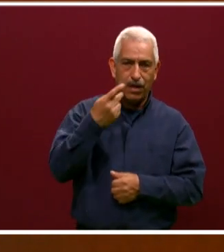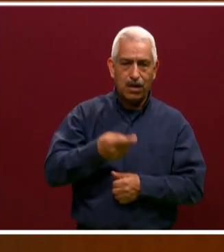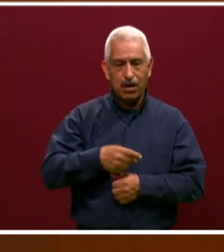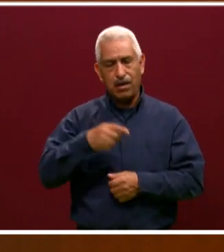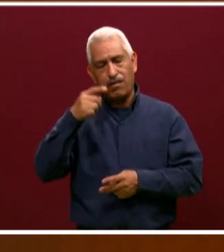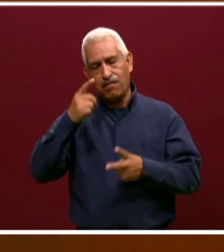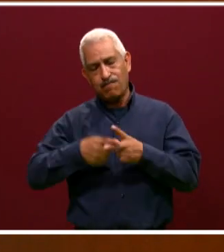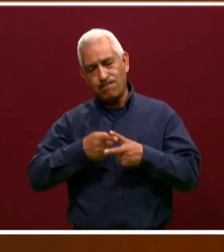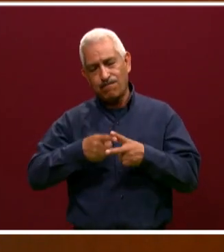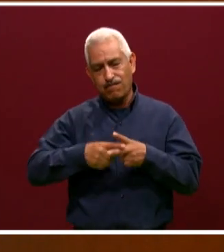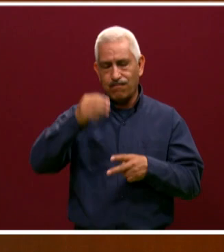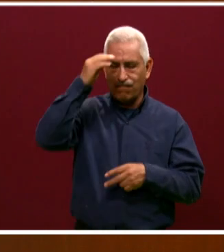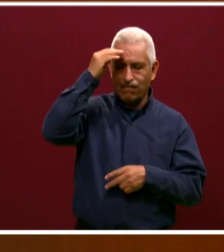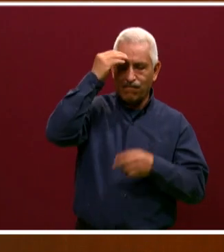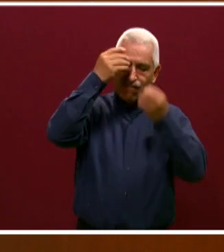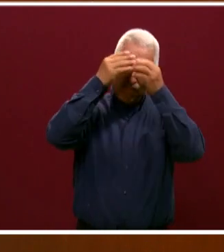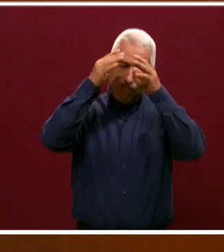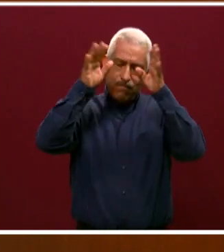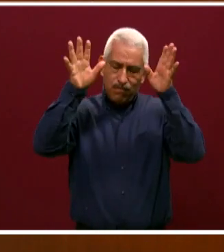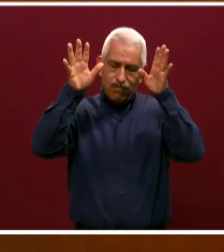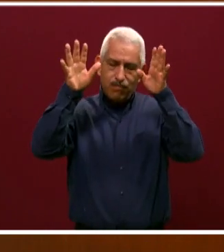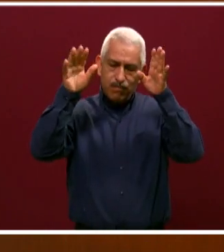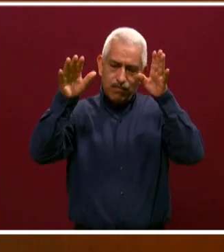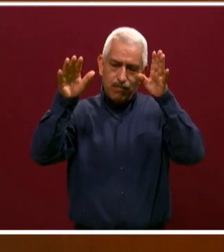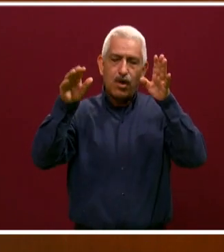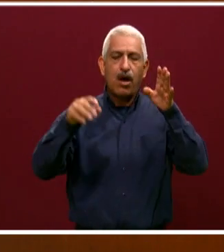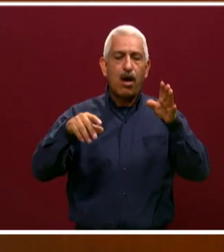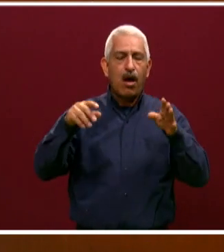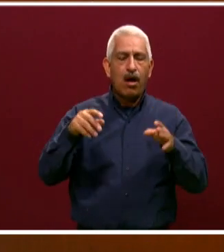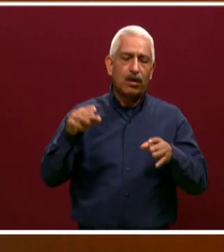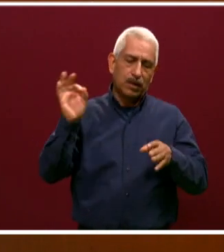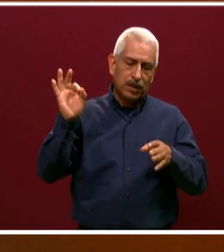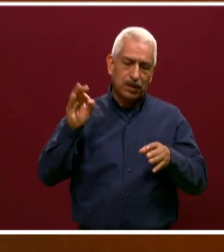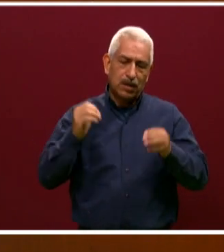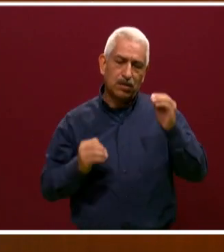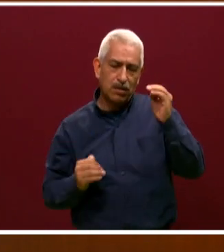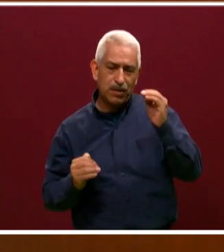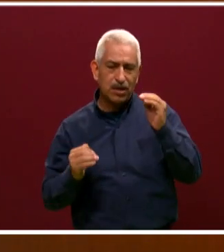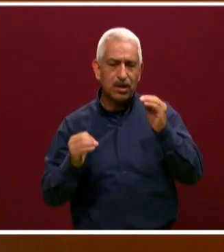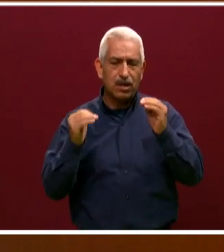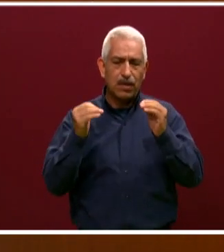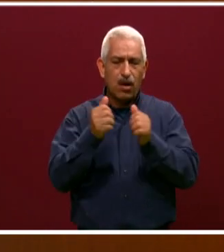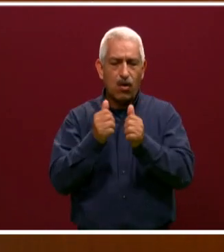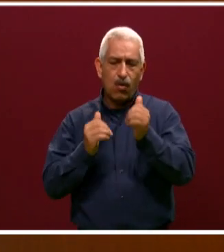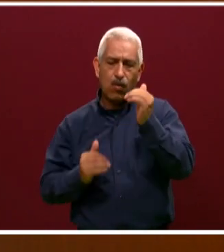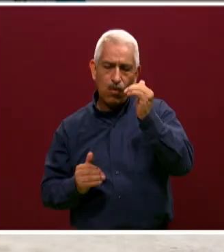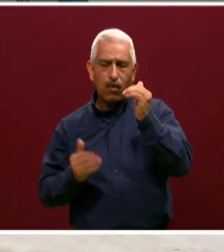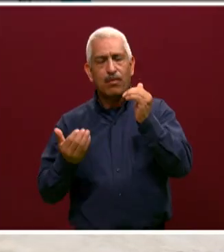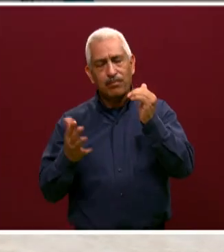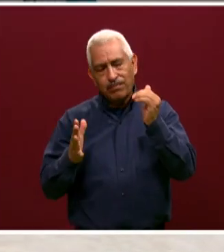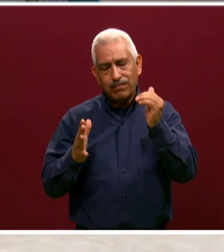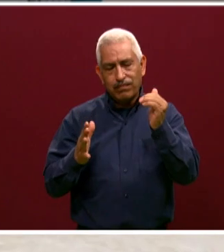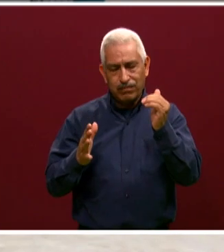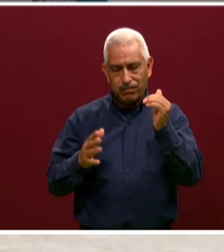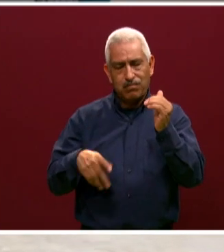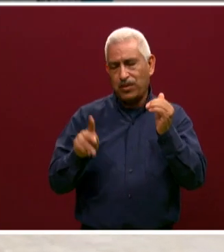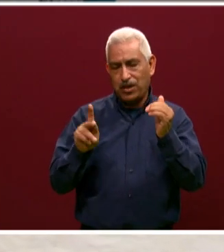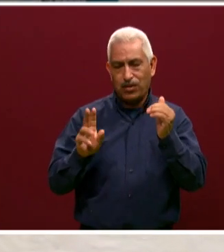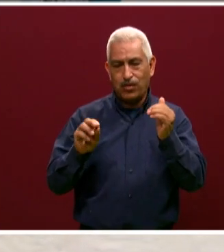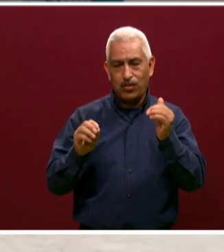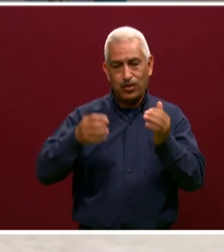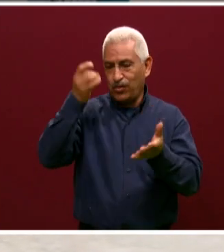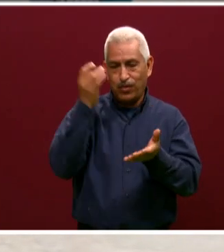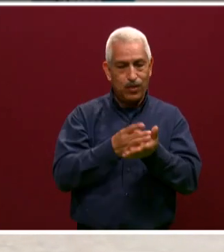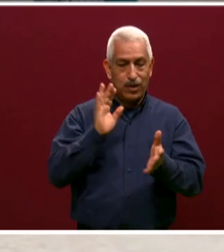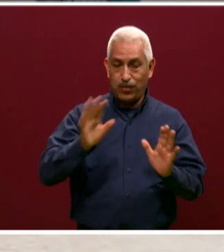antes de que ingresen a las clases con nosotros. Es simplemente diagnóstico. No depende entonces del resultado de ese examen,